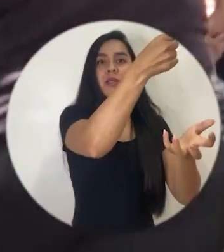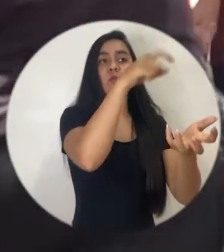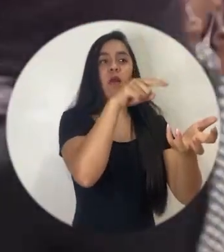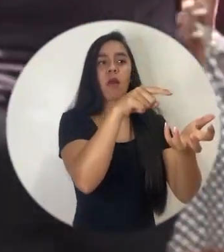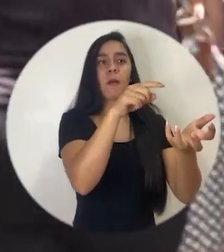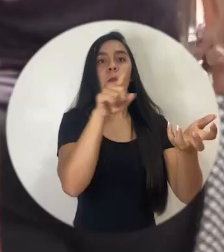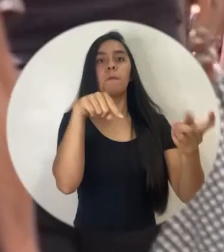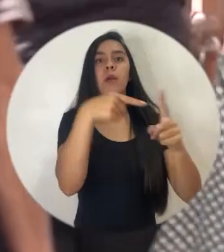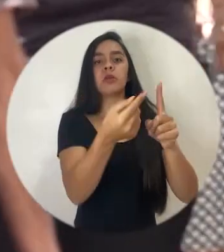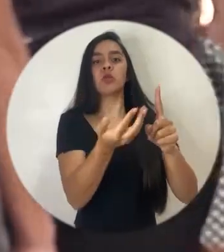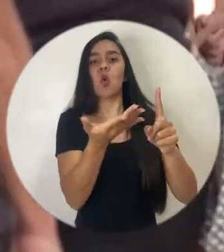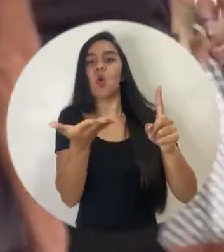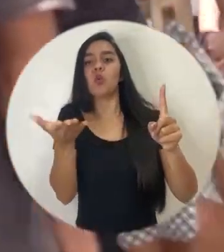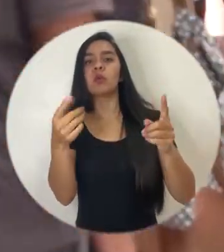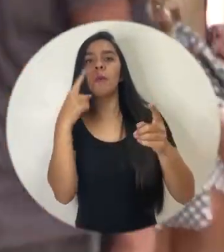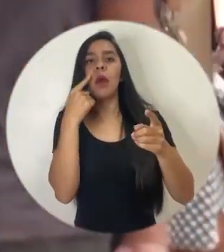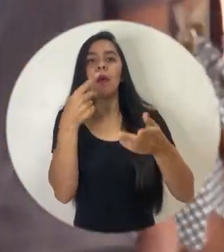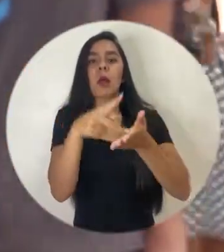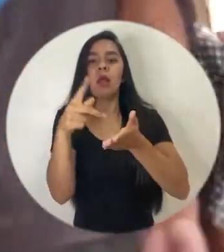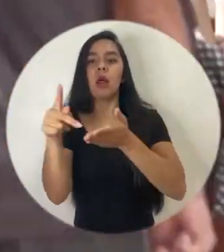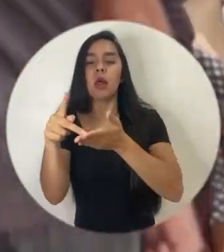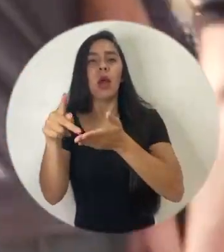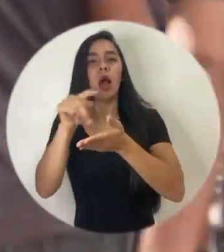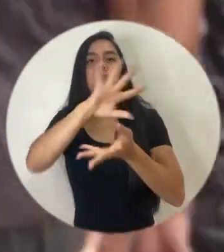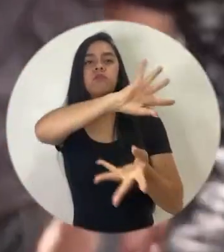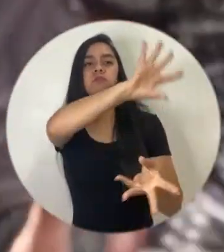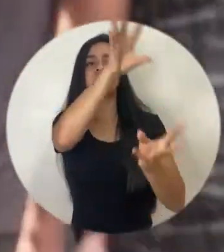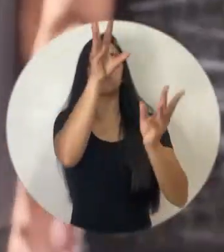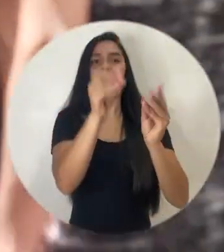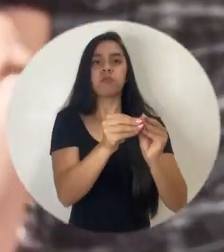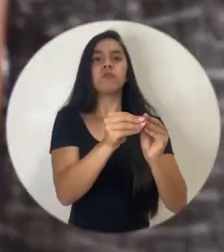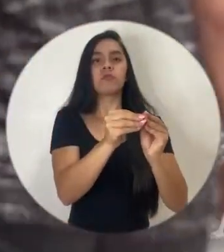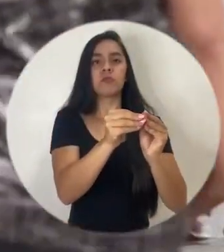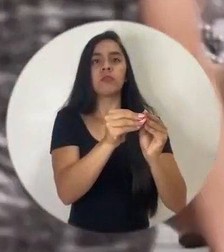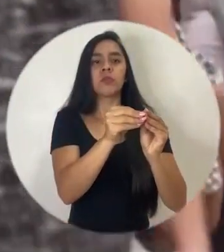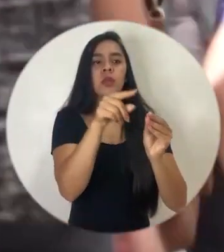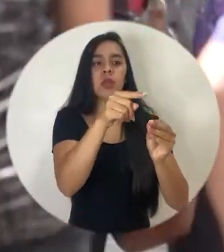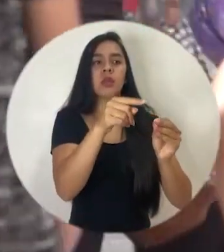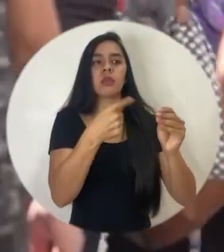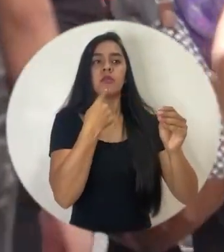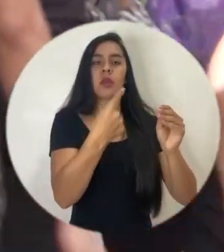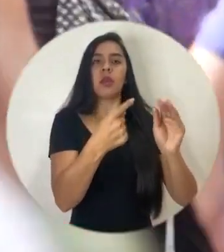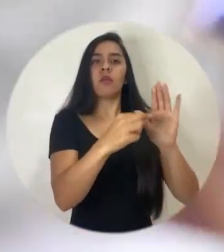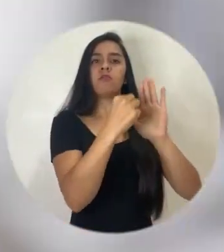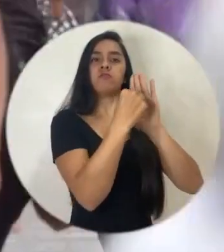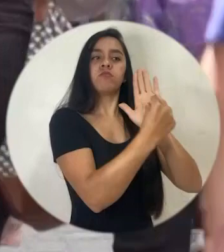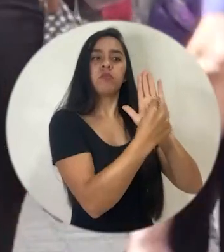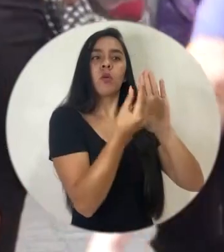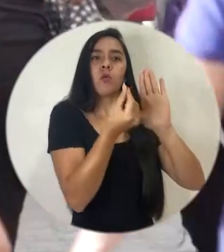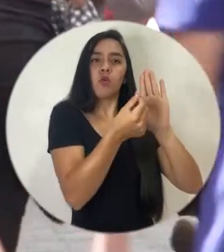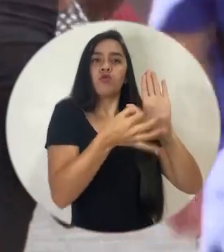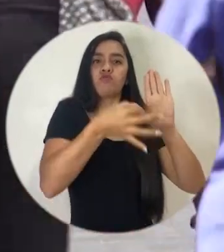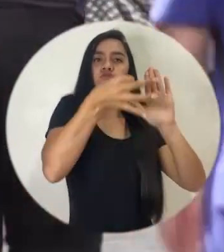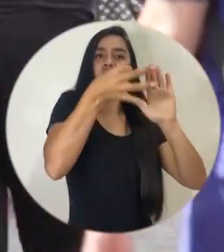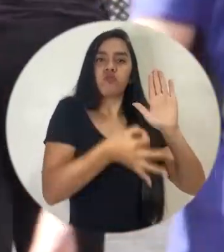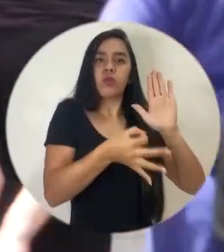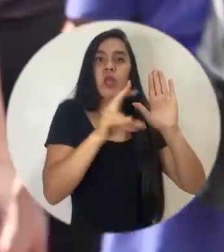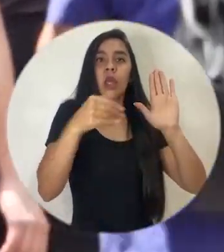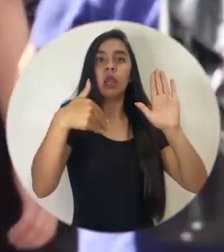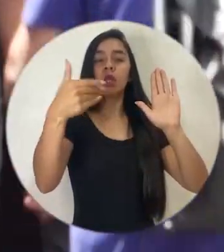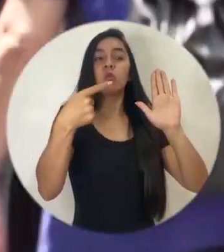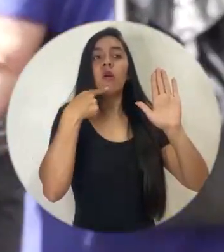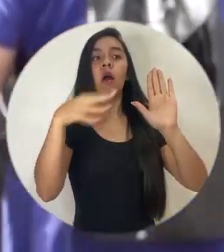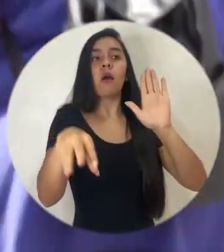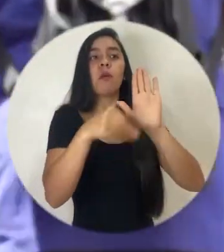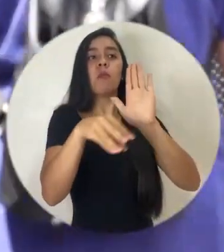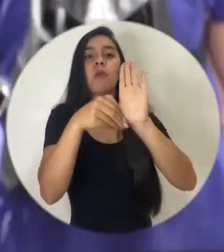adicionalmente estuvieran dentro de las tasas que se aprobaban, de manera tal que no hubiesen sorpresas, que los contratos